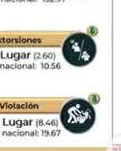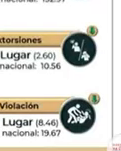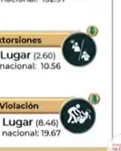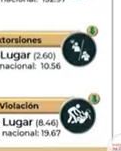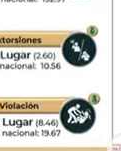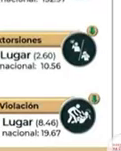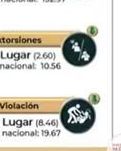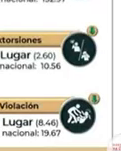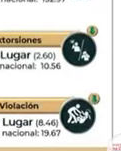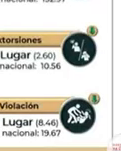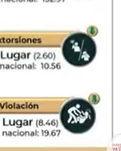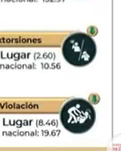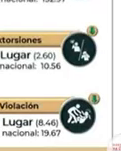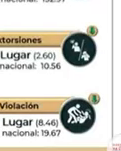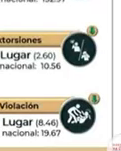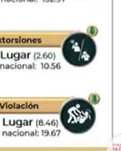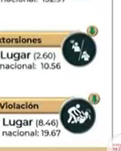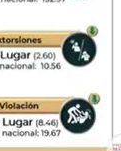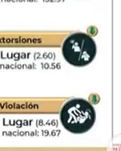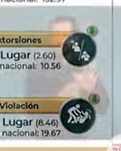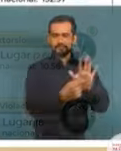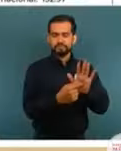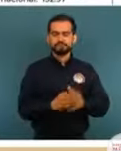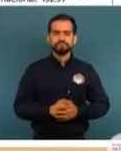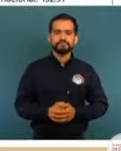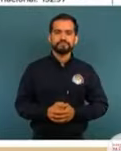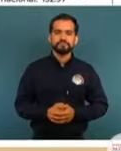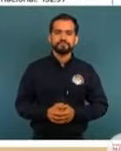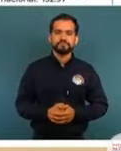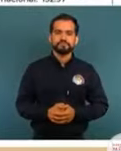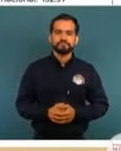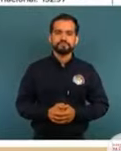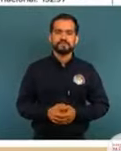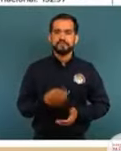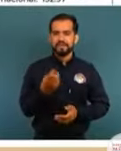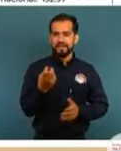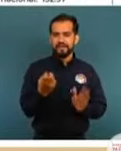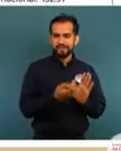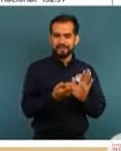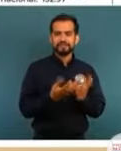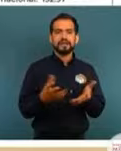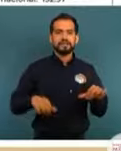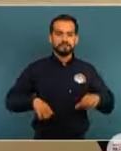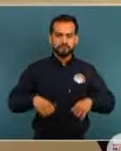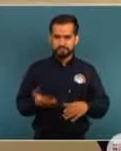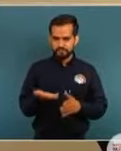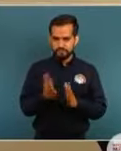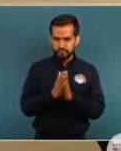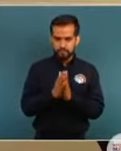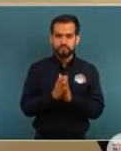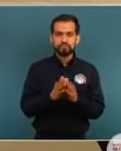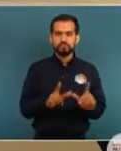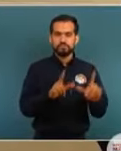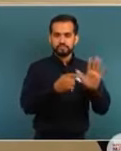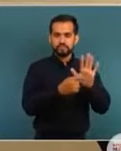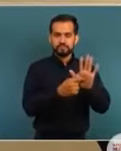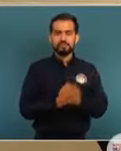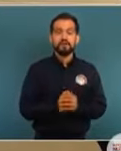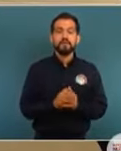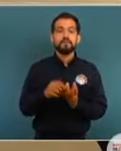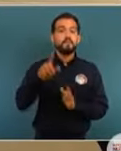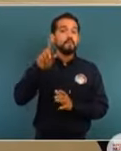reducido como lo vamos a ver en las láminas de estos eventos. Adelante, por favor, las láminas.